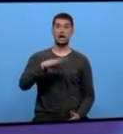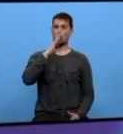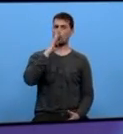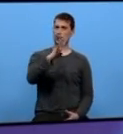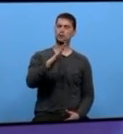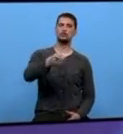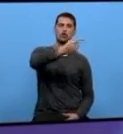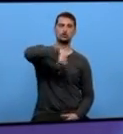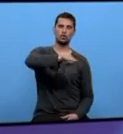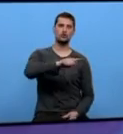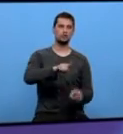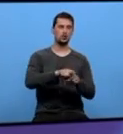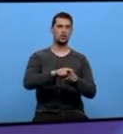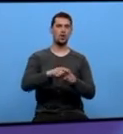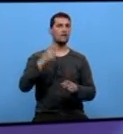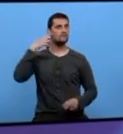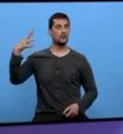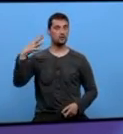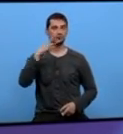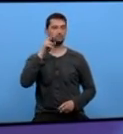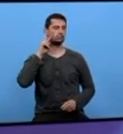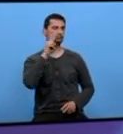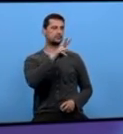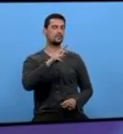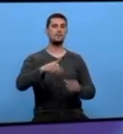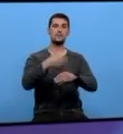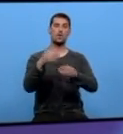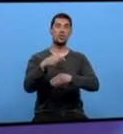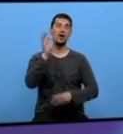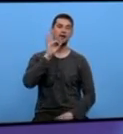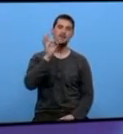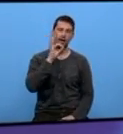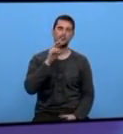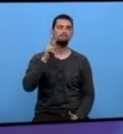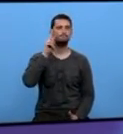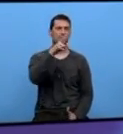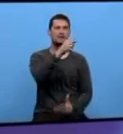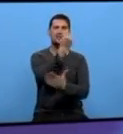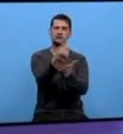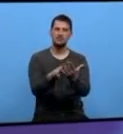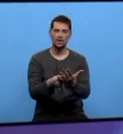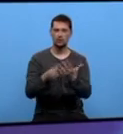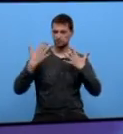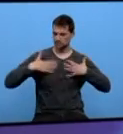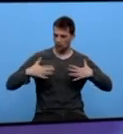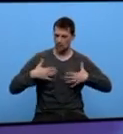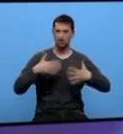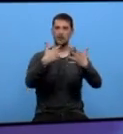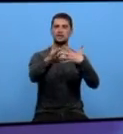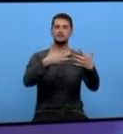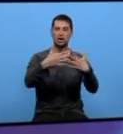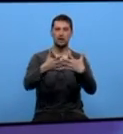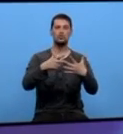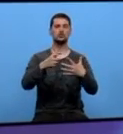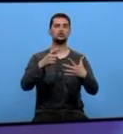nos hemos convertido en el escaparate de referencia de la moda gallega Hemos visto as creaciones de diseñadores de artesanos